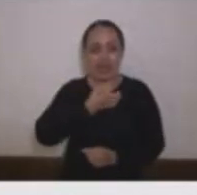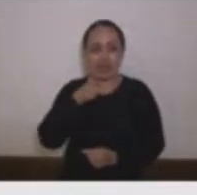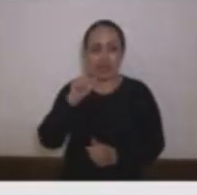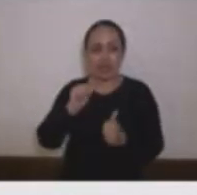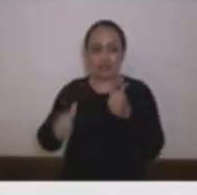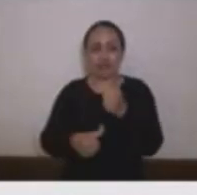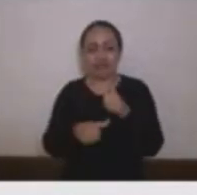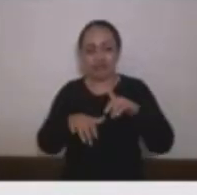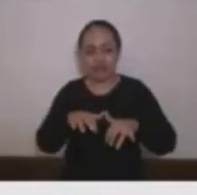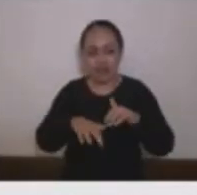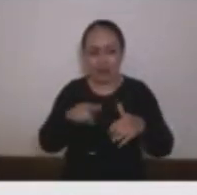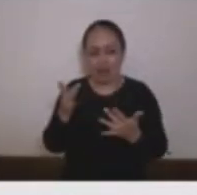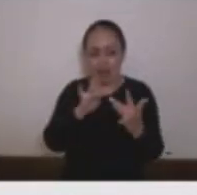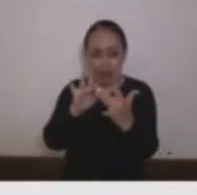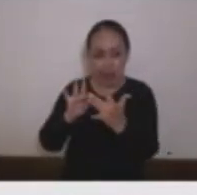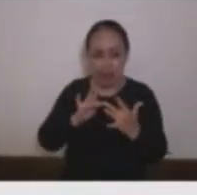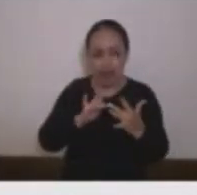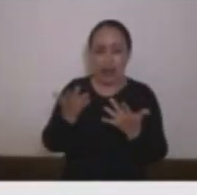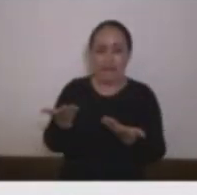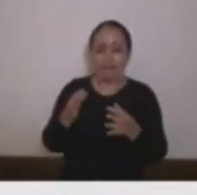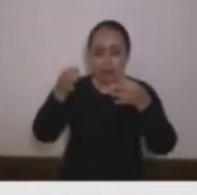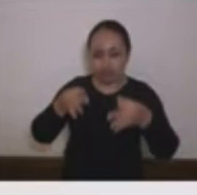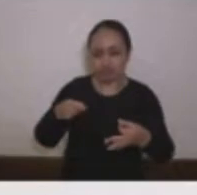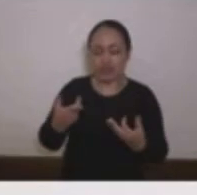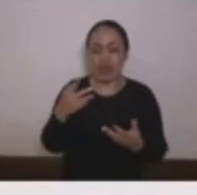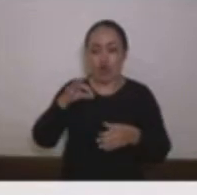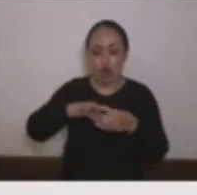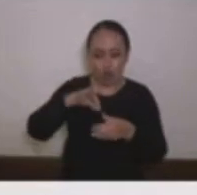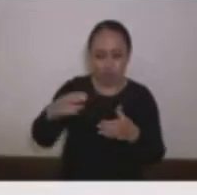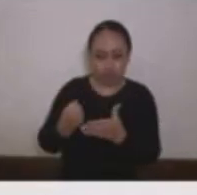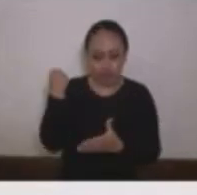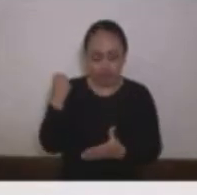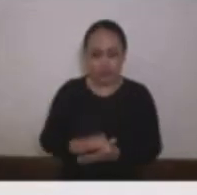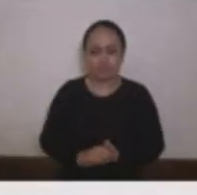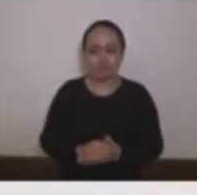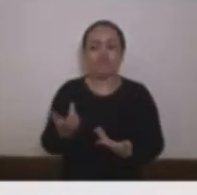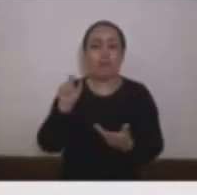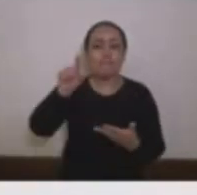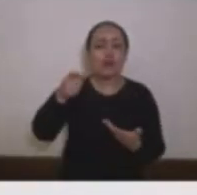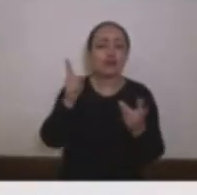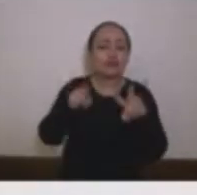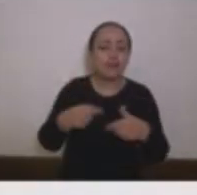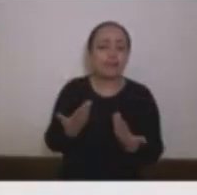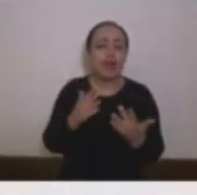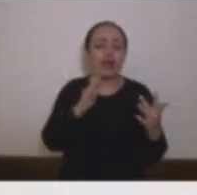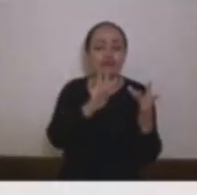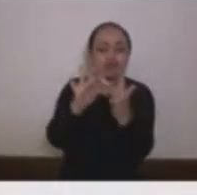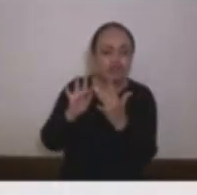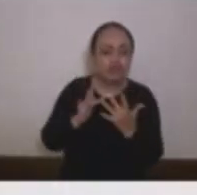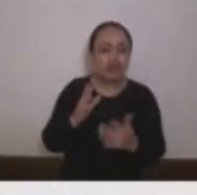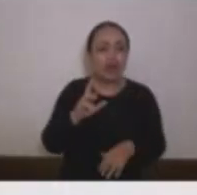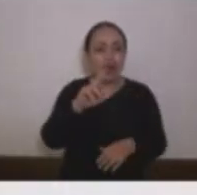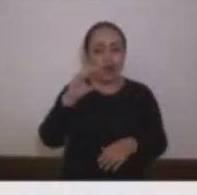gobierno para garantizar su elección como contralor de Medellín quiero preguntarle también cuál es su relación con el señor Raúl Cardona Carlos Andrés